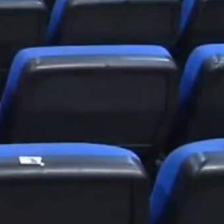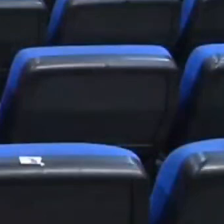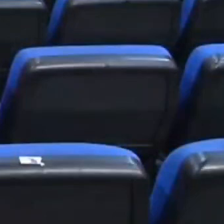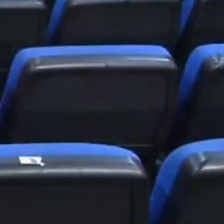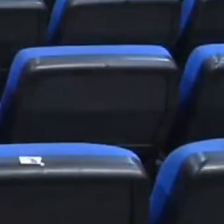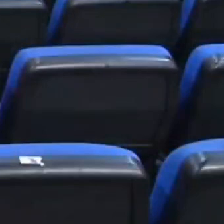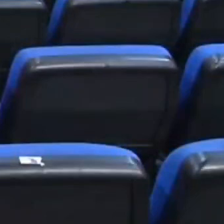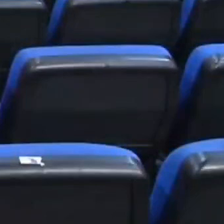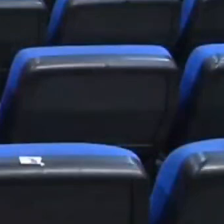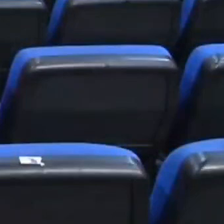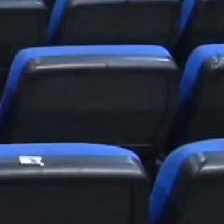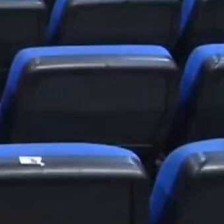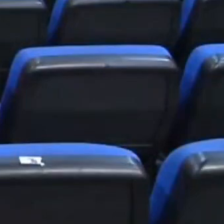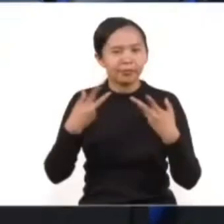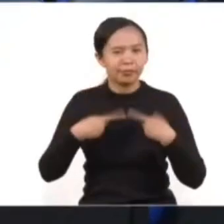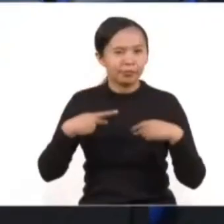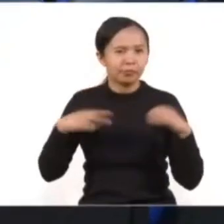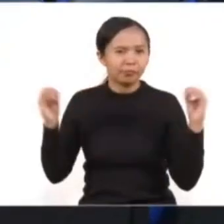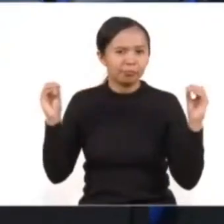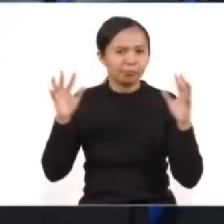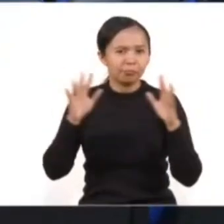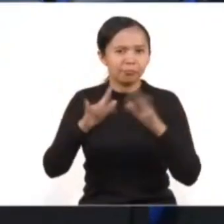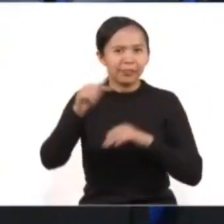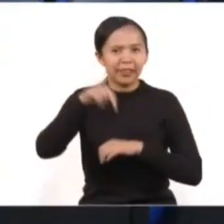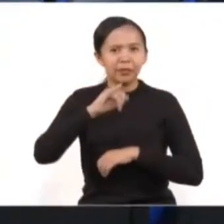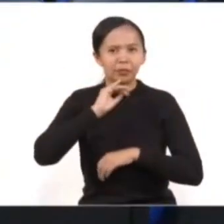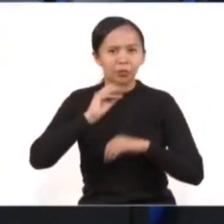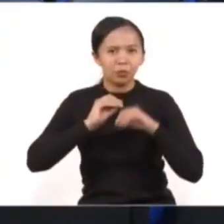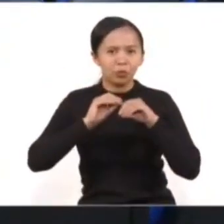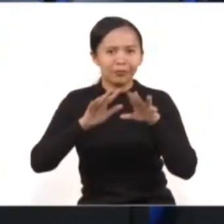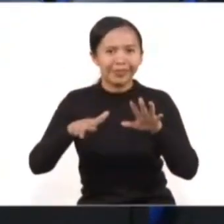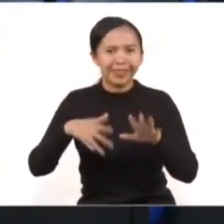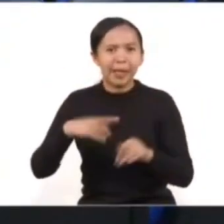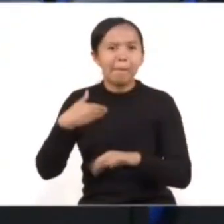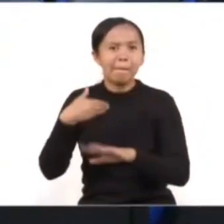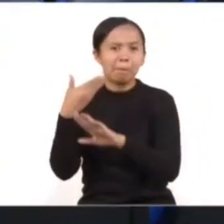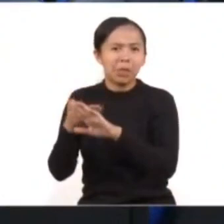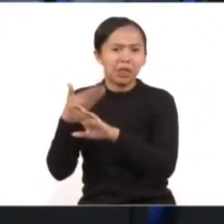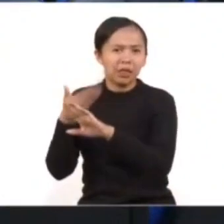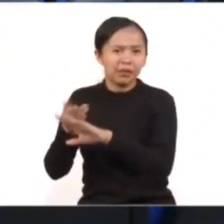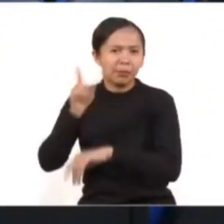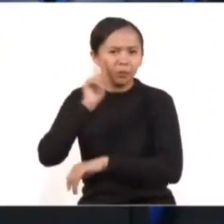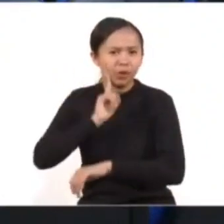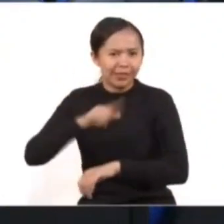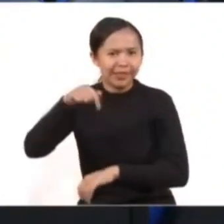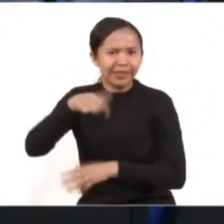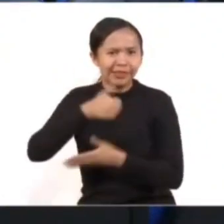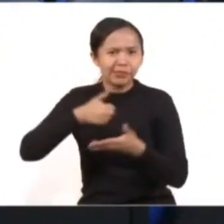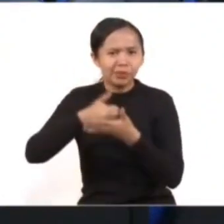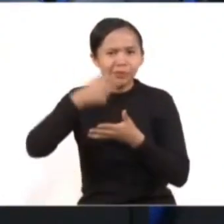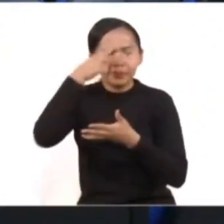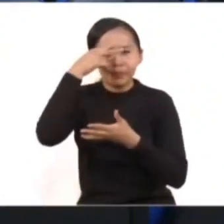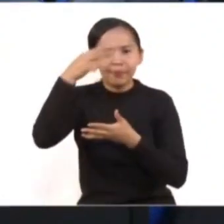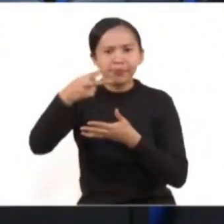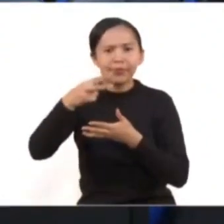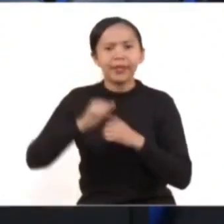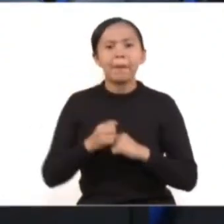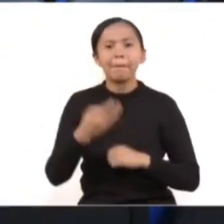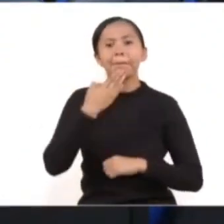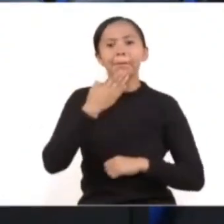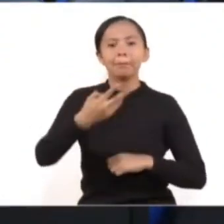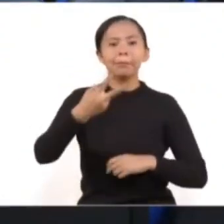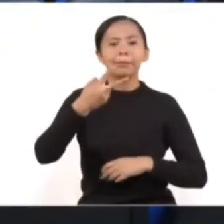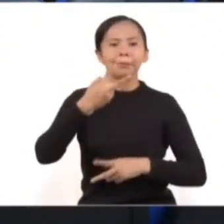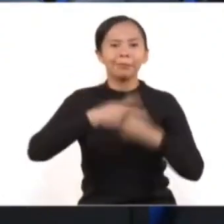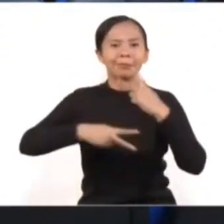Bienvenidas a todos y a todos quienes nos acompañan en el informe de alerta por violencia contra las mujeres de la Ciudad de México. Damos la más cordial